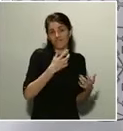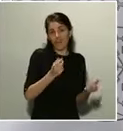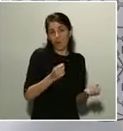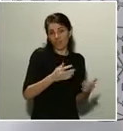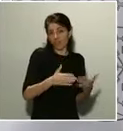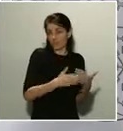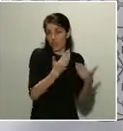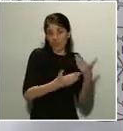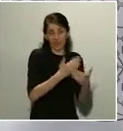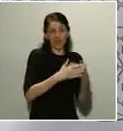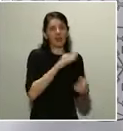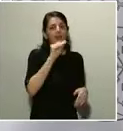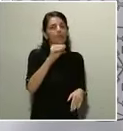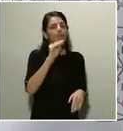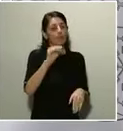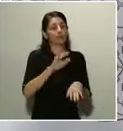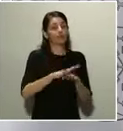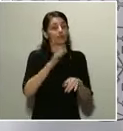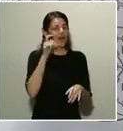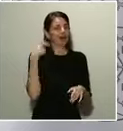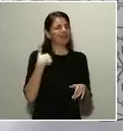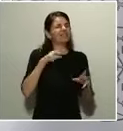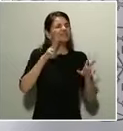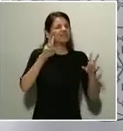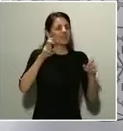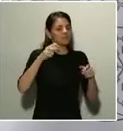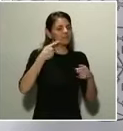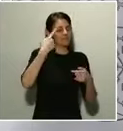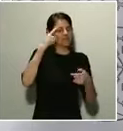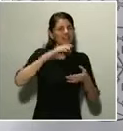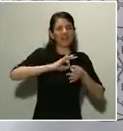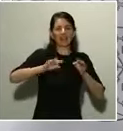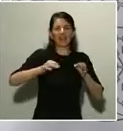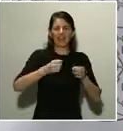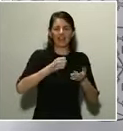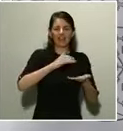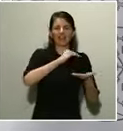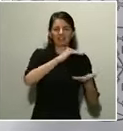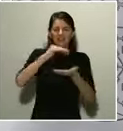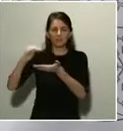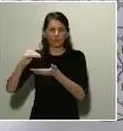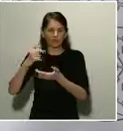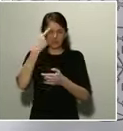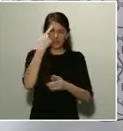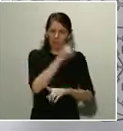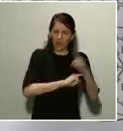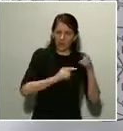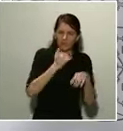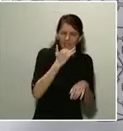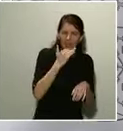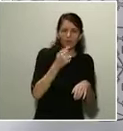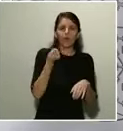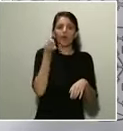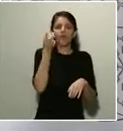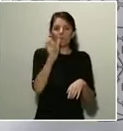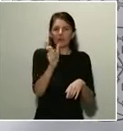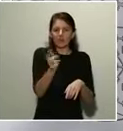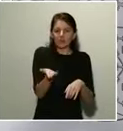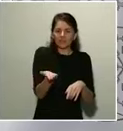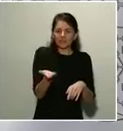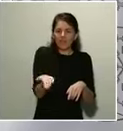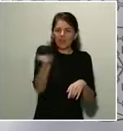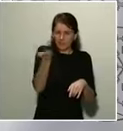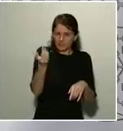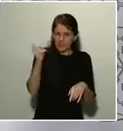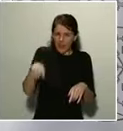han controlado qué está pasando en la cadena de distribución, en parte lo ha respondido ya, se han incrementado los precios al cliente final y a los agricultores se les